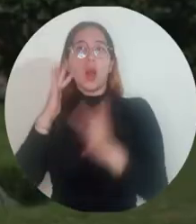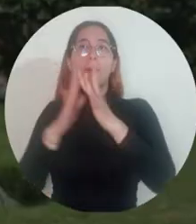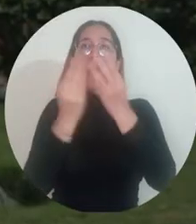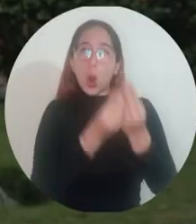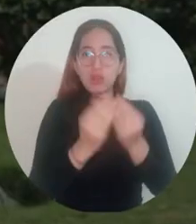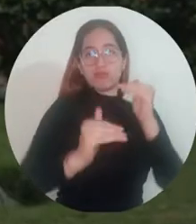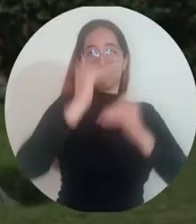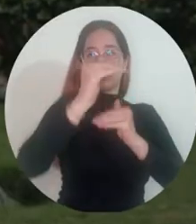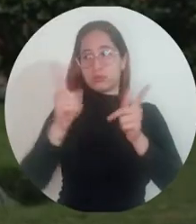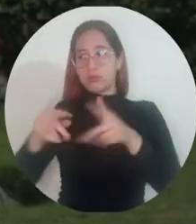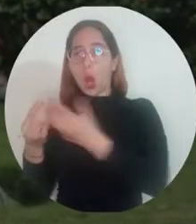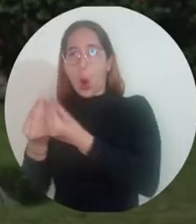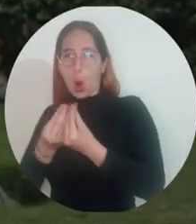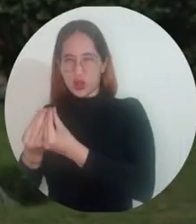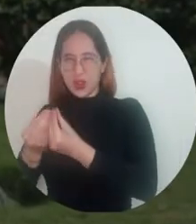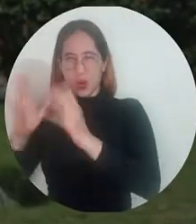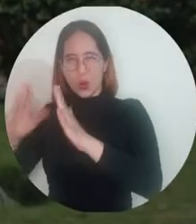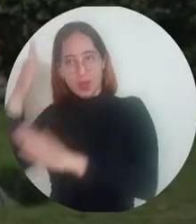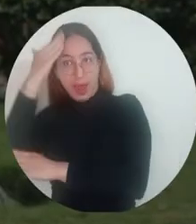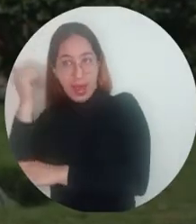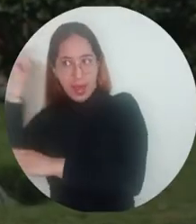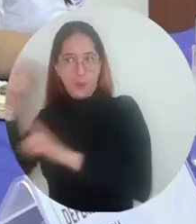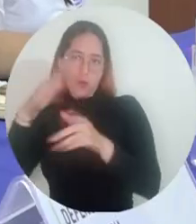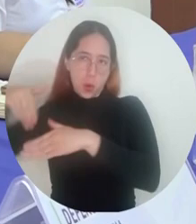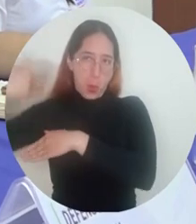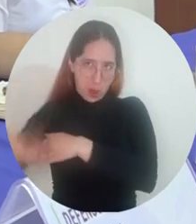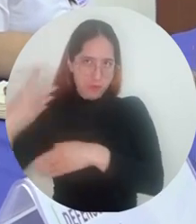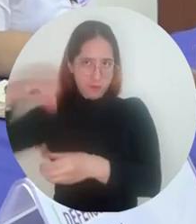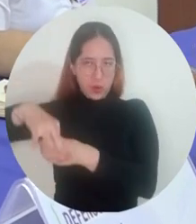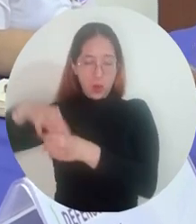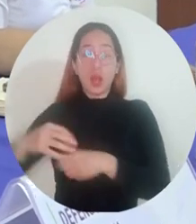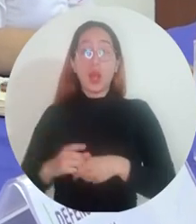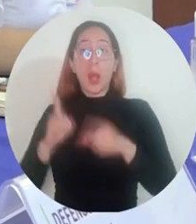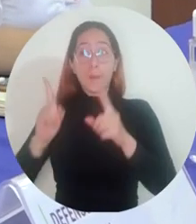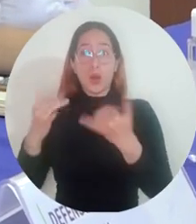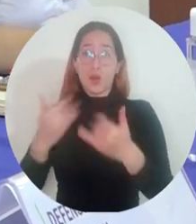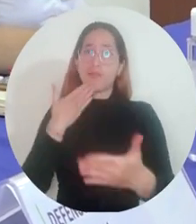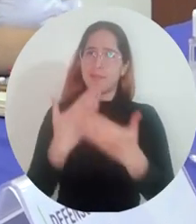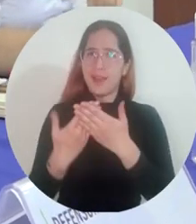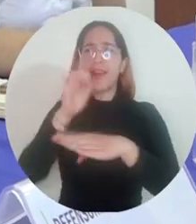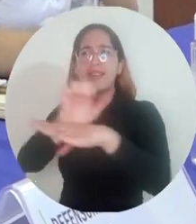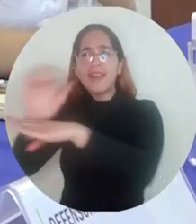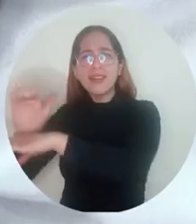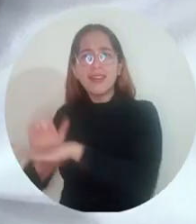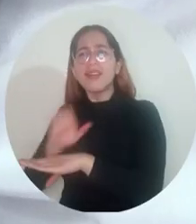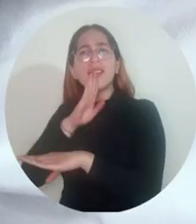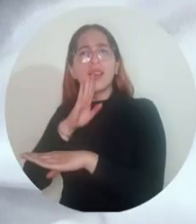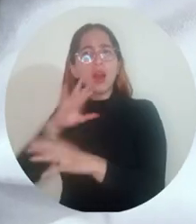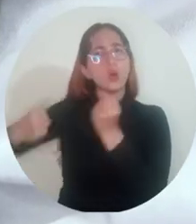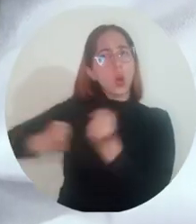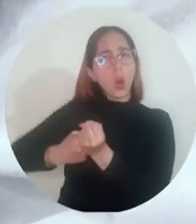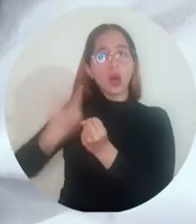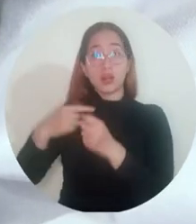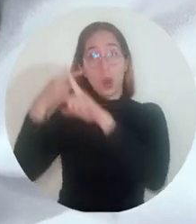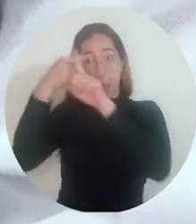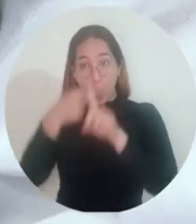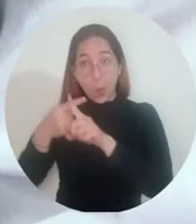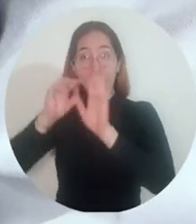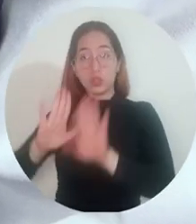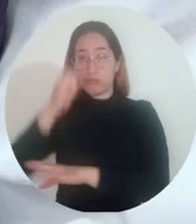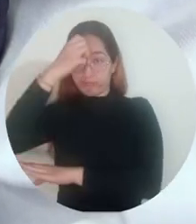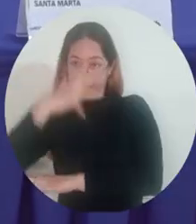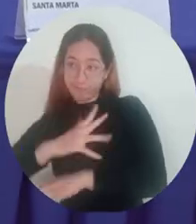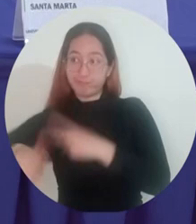elegir los representantes al Consejo Superior y al Consejo Académico. También tenemos que agradecer el acompañamiento que nos hicieron las autoridades de